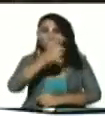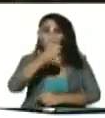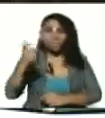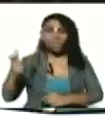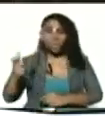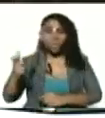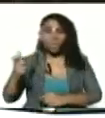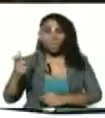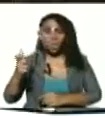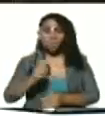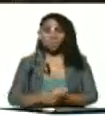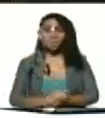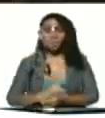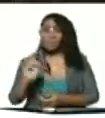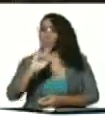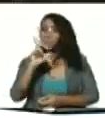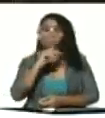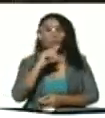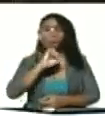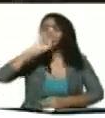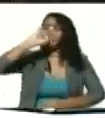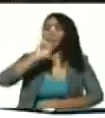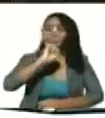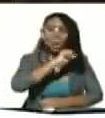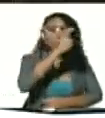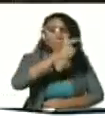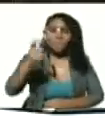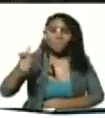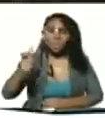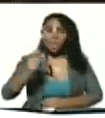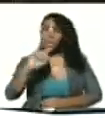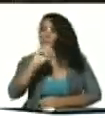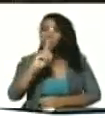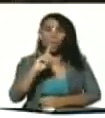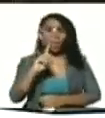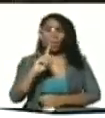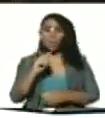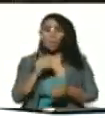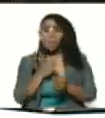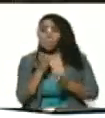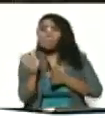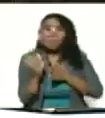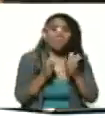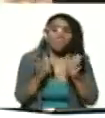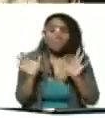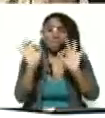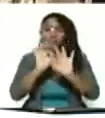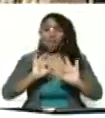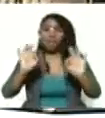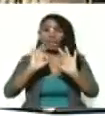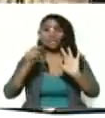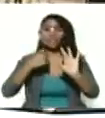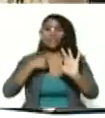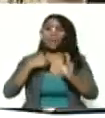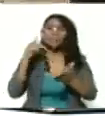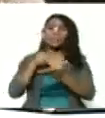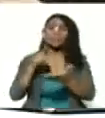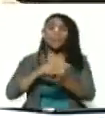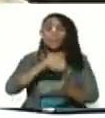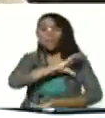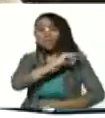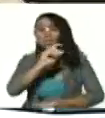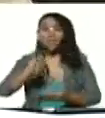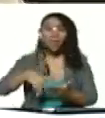precandidatas no tengo favoritos ni favoritas y no me parcializo por nadie soy miembro de la dirección